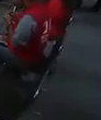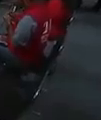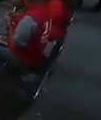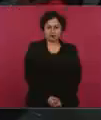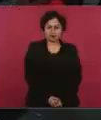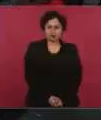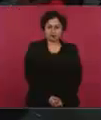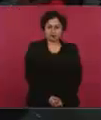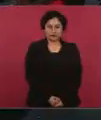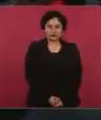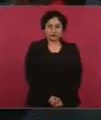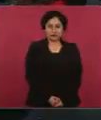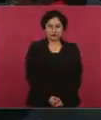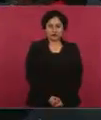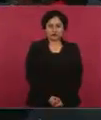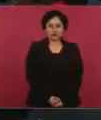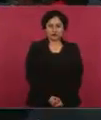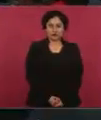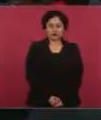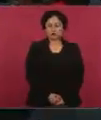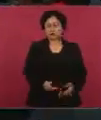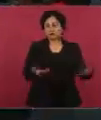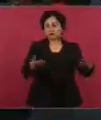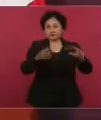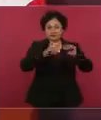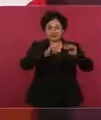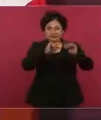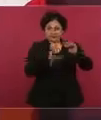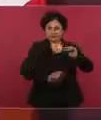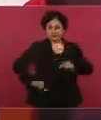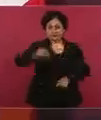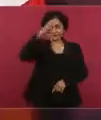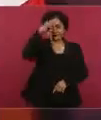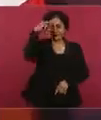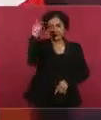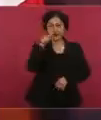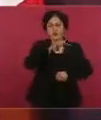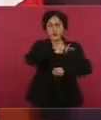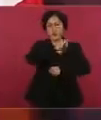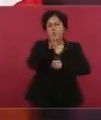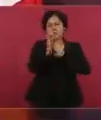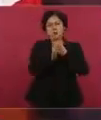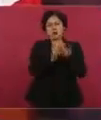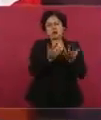México es un gran país con un extraordinario pueblo